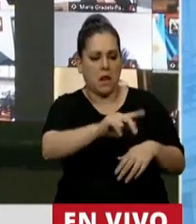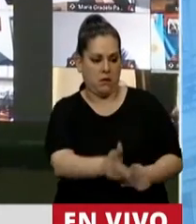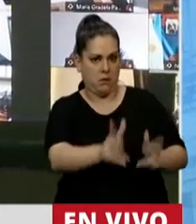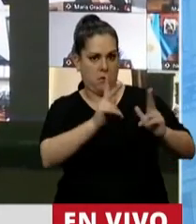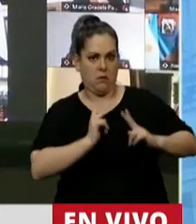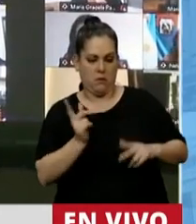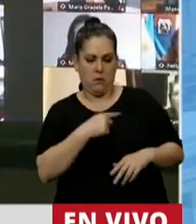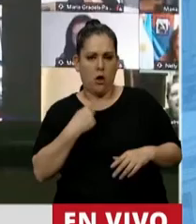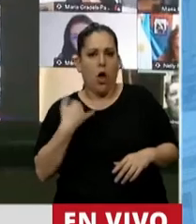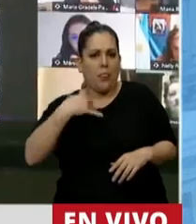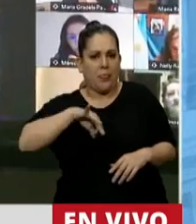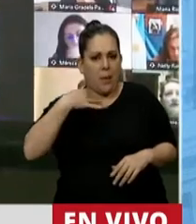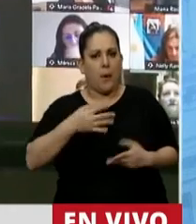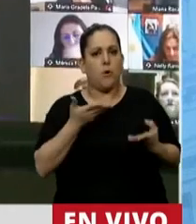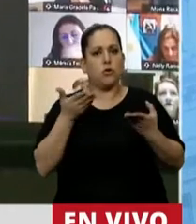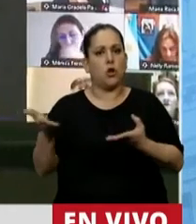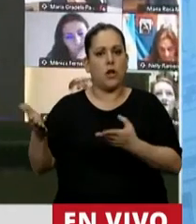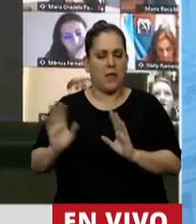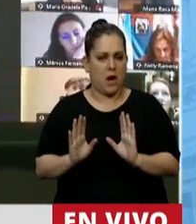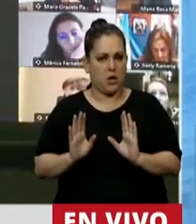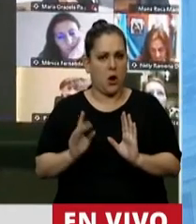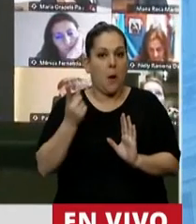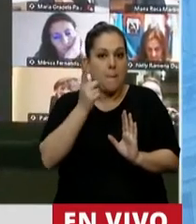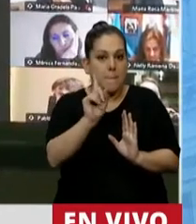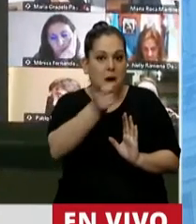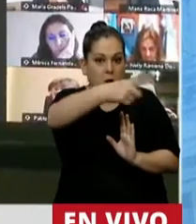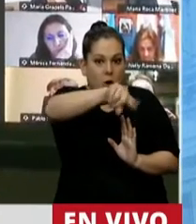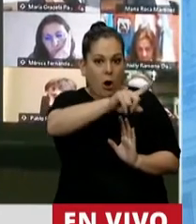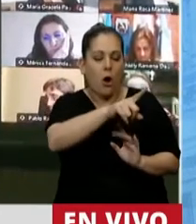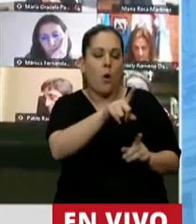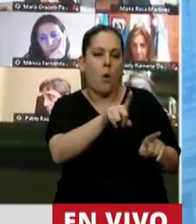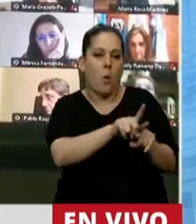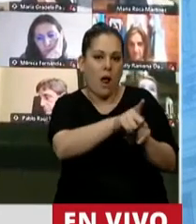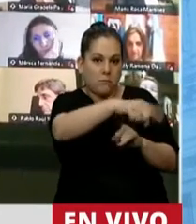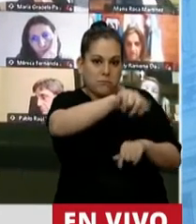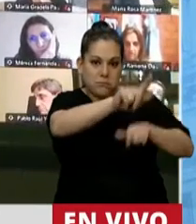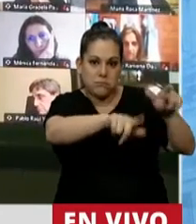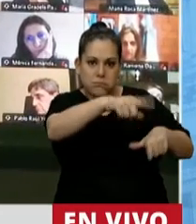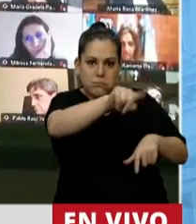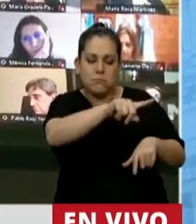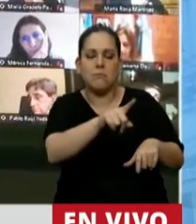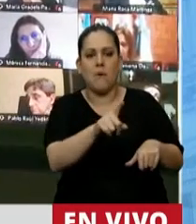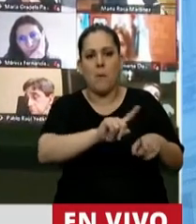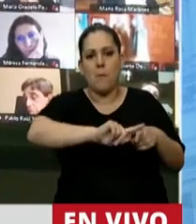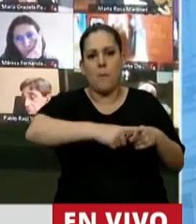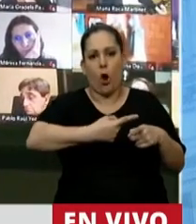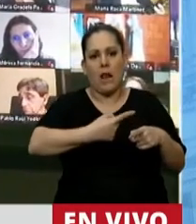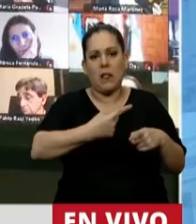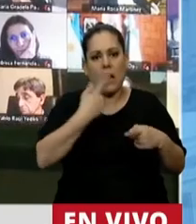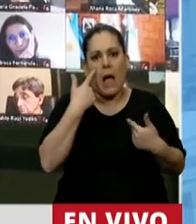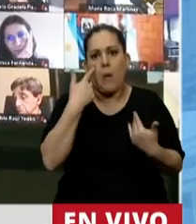tenemos que ser solidarios, pero el ejemplo que damos desde la política